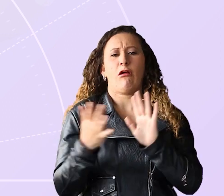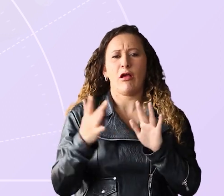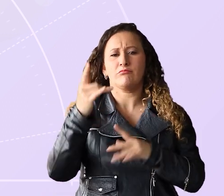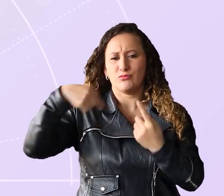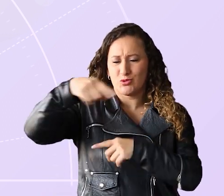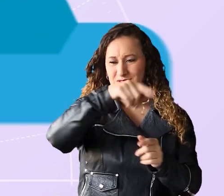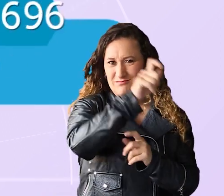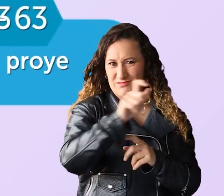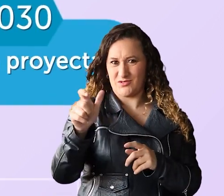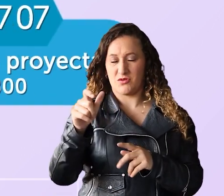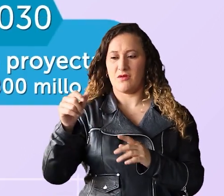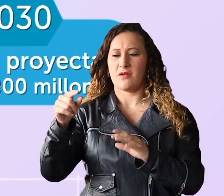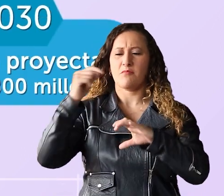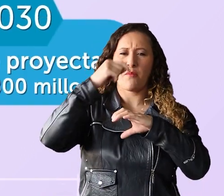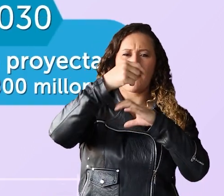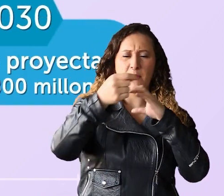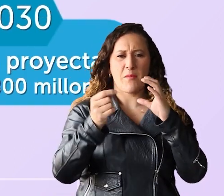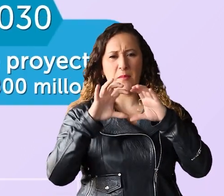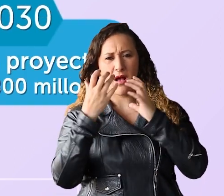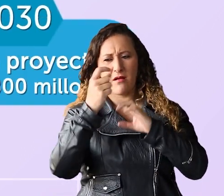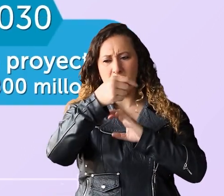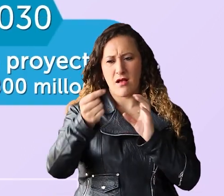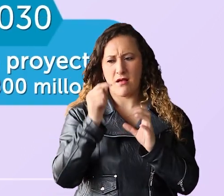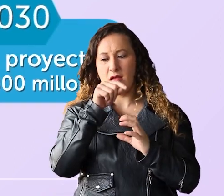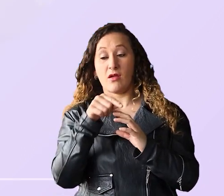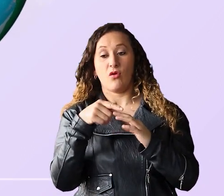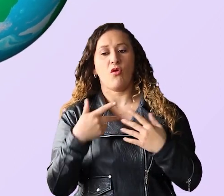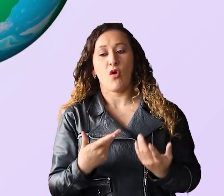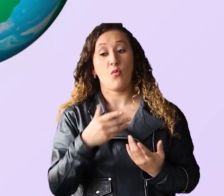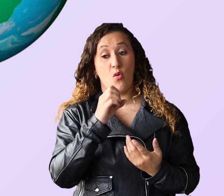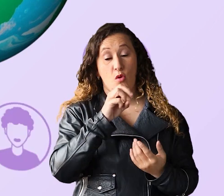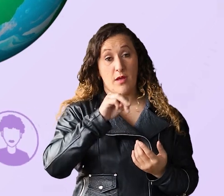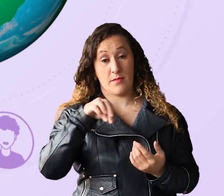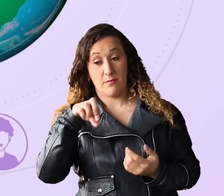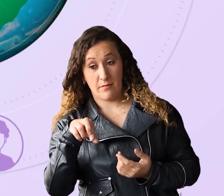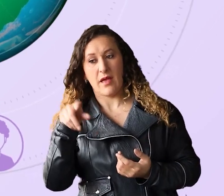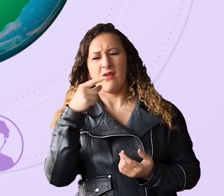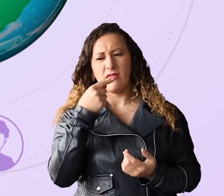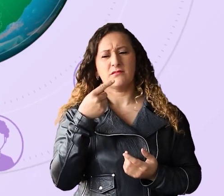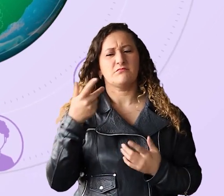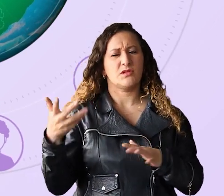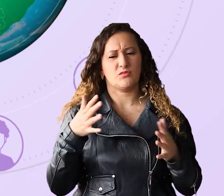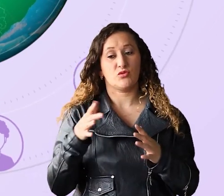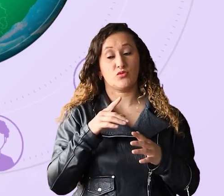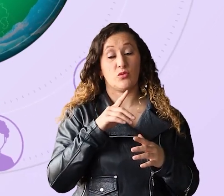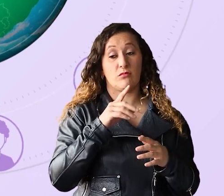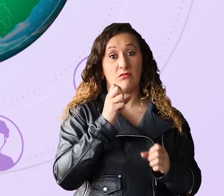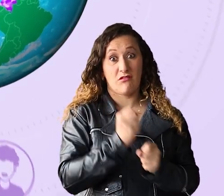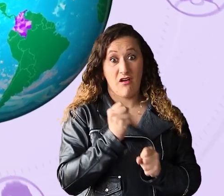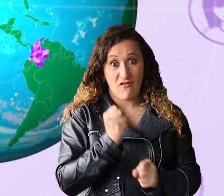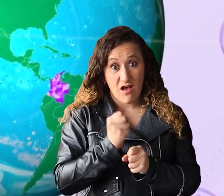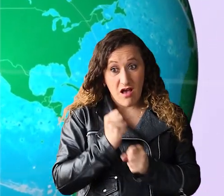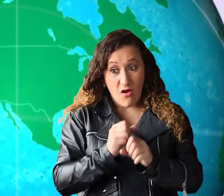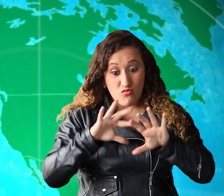viajan alrededor del mundo anualmente. La OMT estima que esta industria genera uno de cada diez puestos